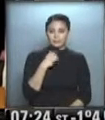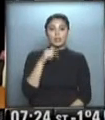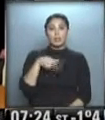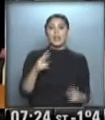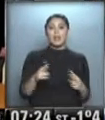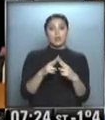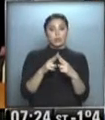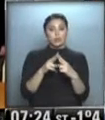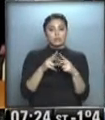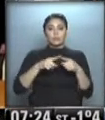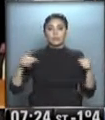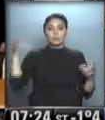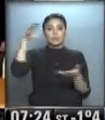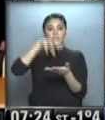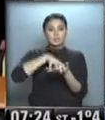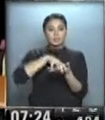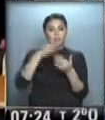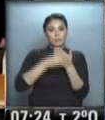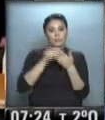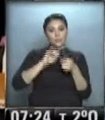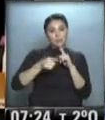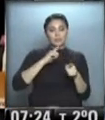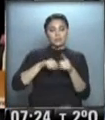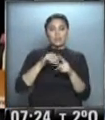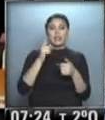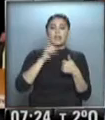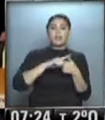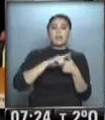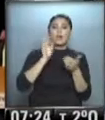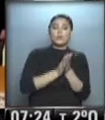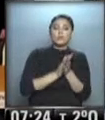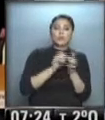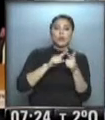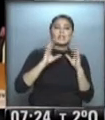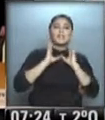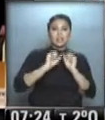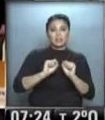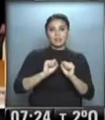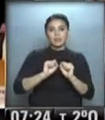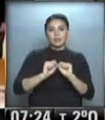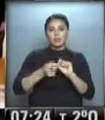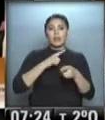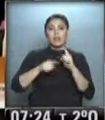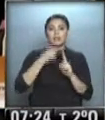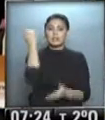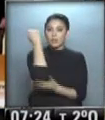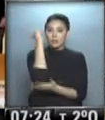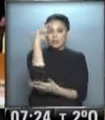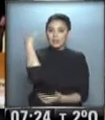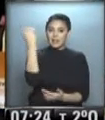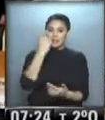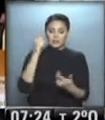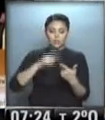encuentro desarrollado en la sede de la cancillería participaron Héctor Timerman junto al secretario de Relaciones Económicas Internacionales,